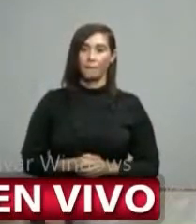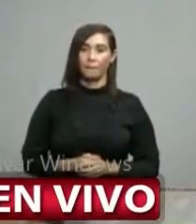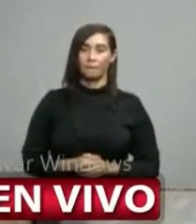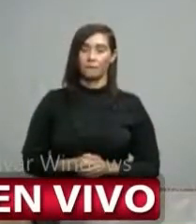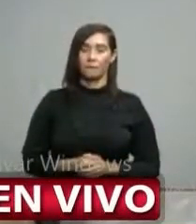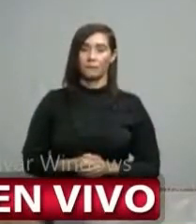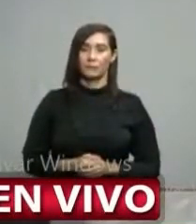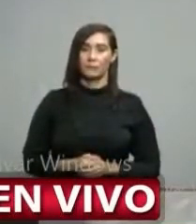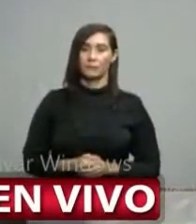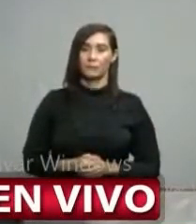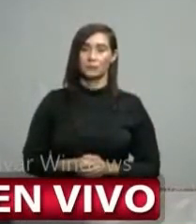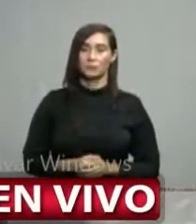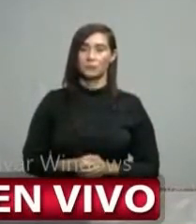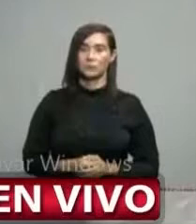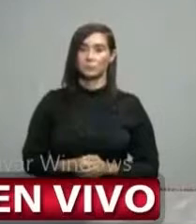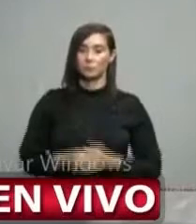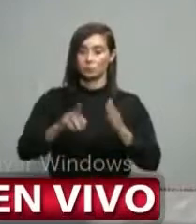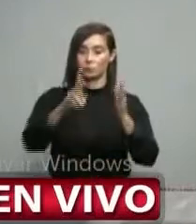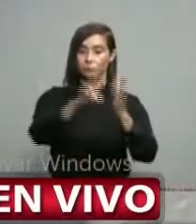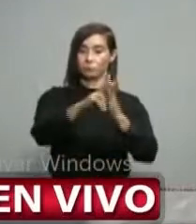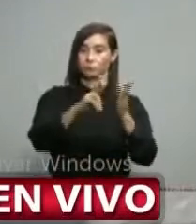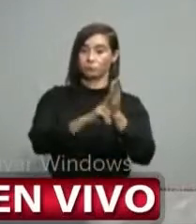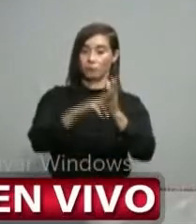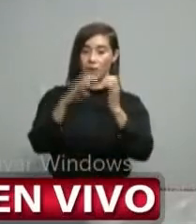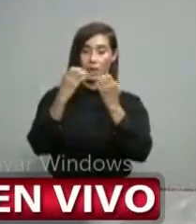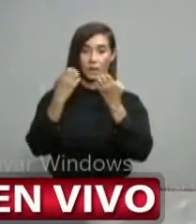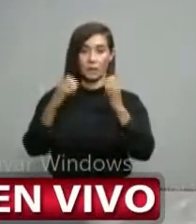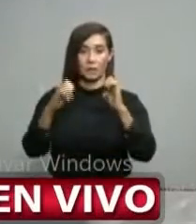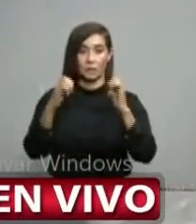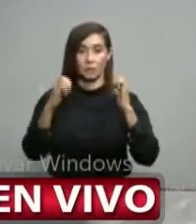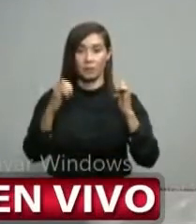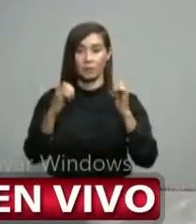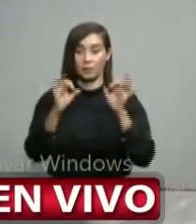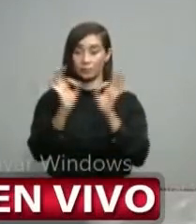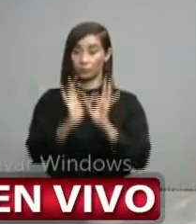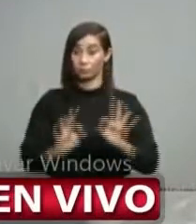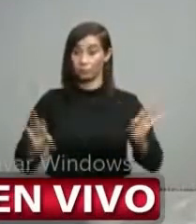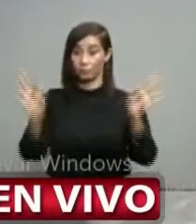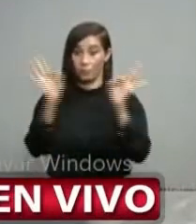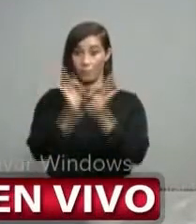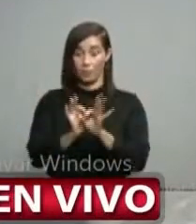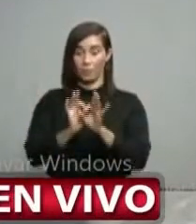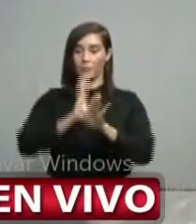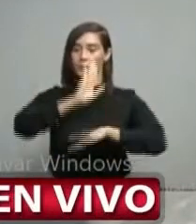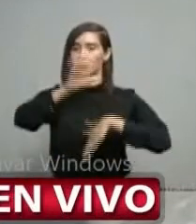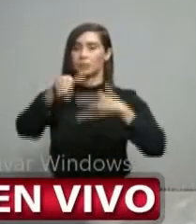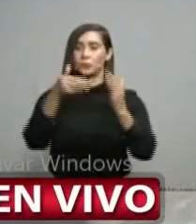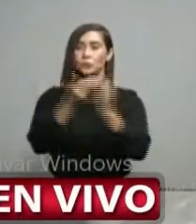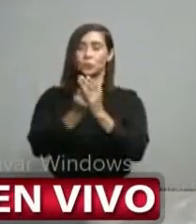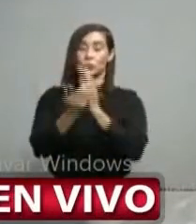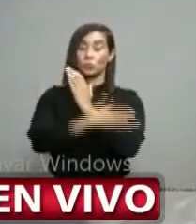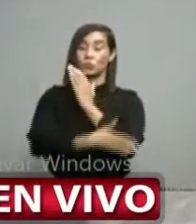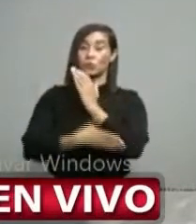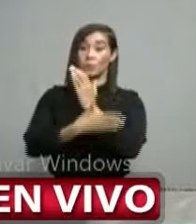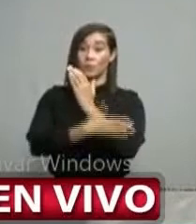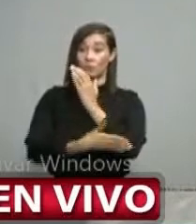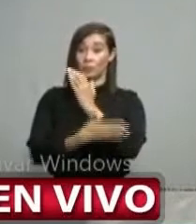emergencia son un recurso imprescindible. A nivel internacional, ¿qué es lo que se ve? Que